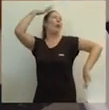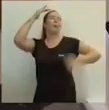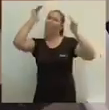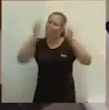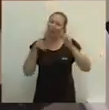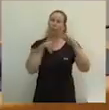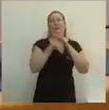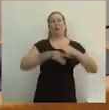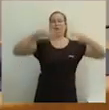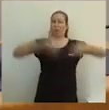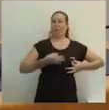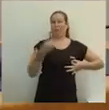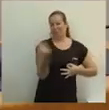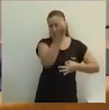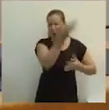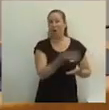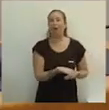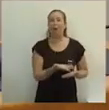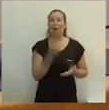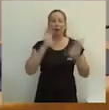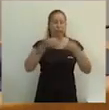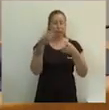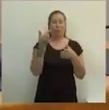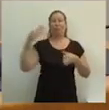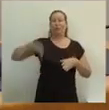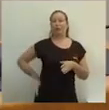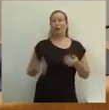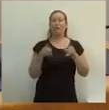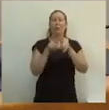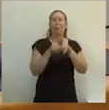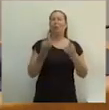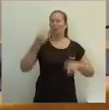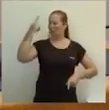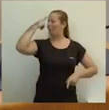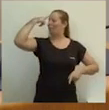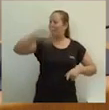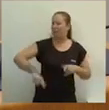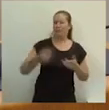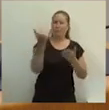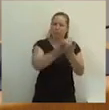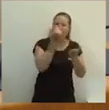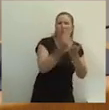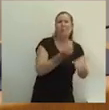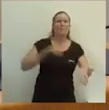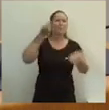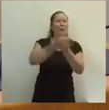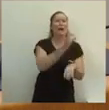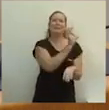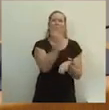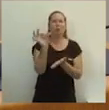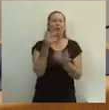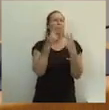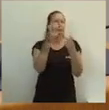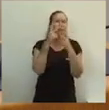eficiente, con un equipo de profesionales que sabe lo que es cotizar o pagar la cuota